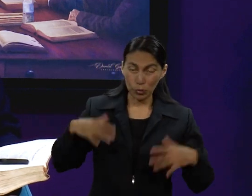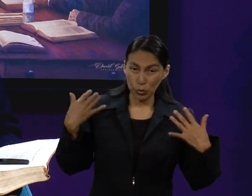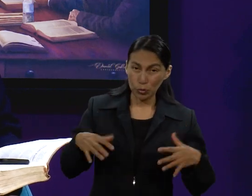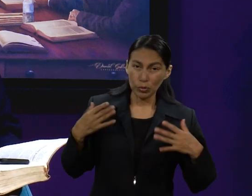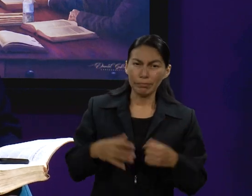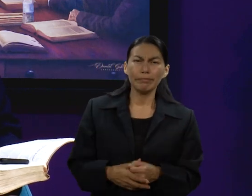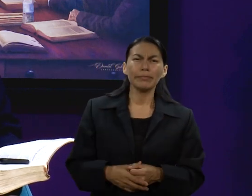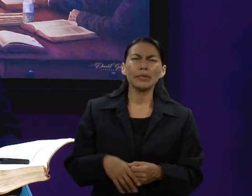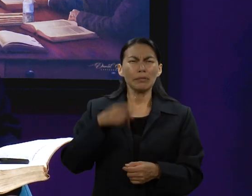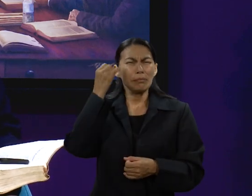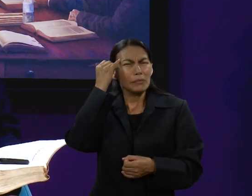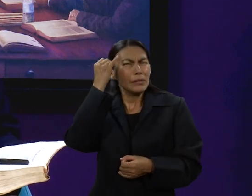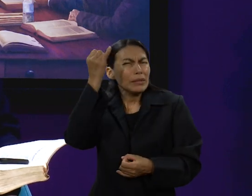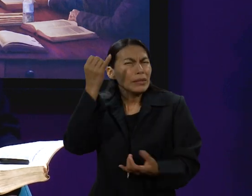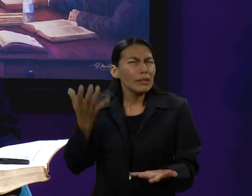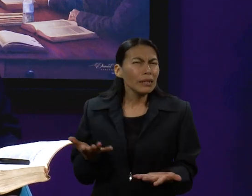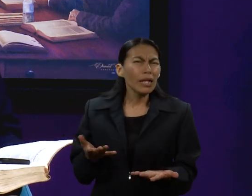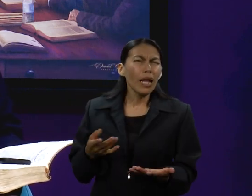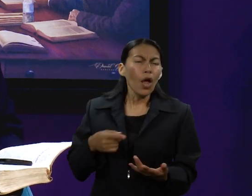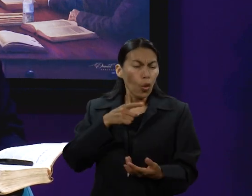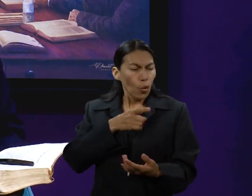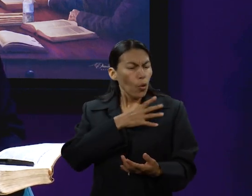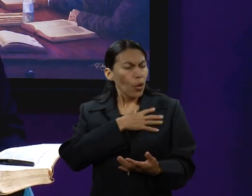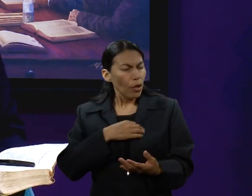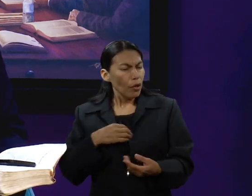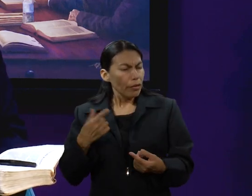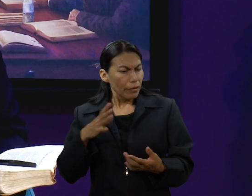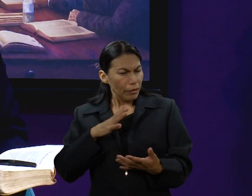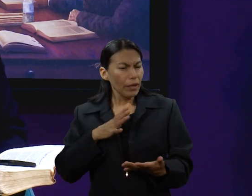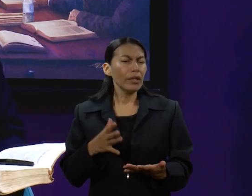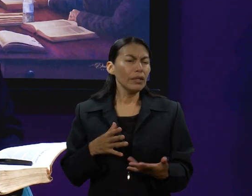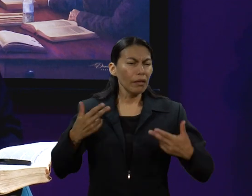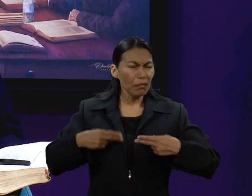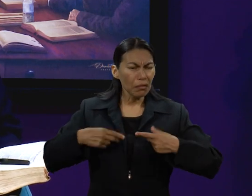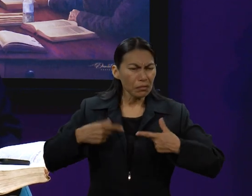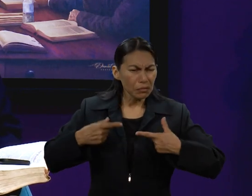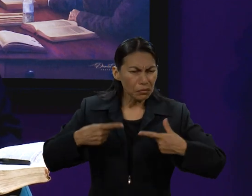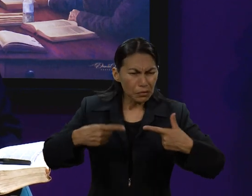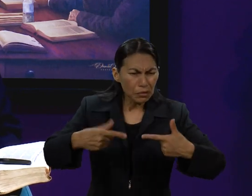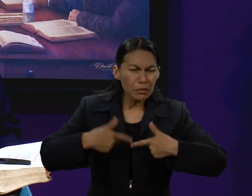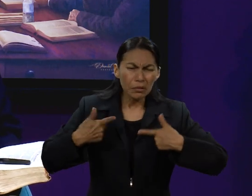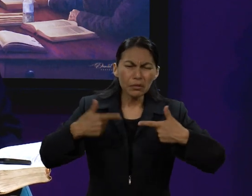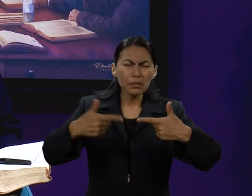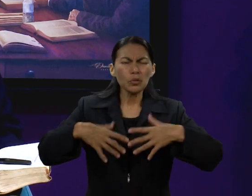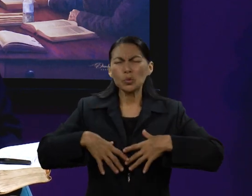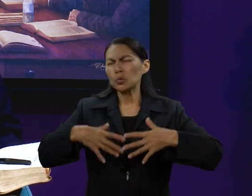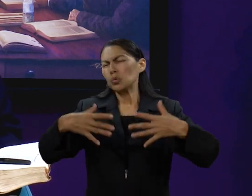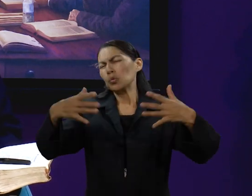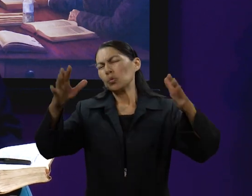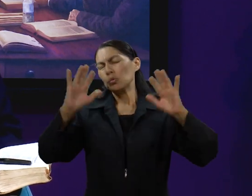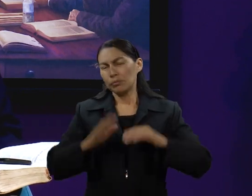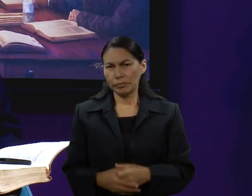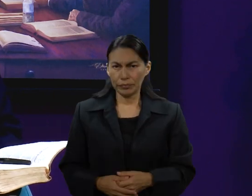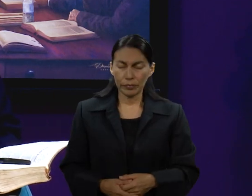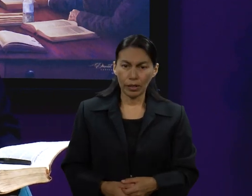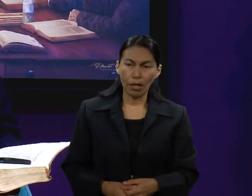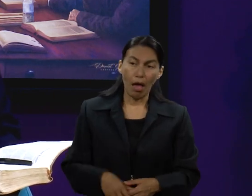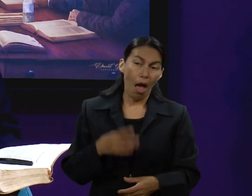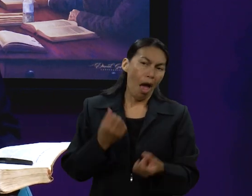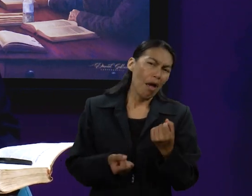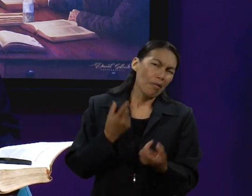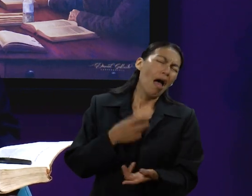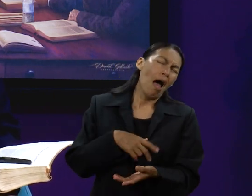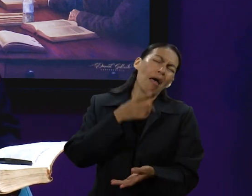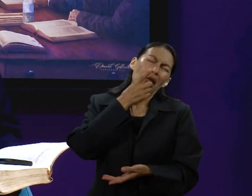Sabes que vas a tener un hijo, o sea, de tu descendencia va a ser grande. Todas esas promesas parecían para nosotros,